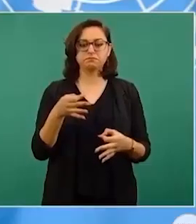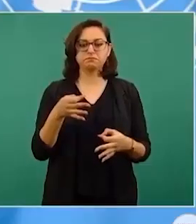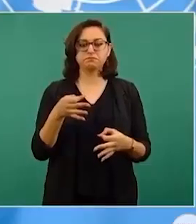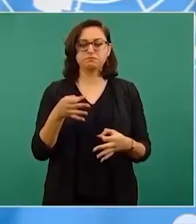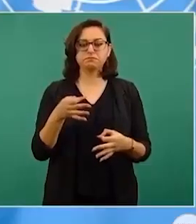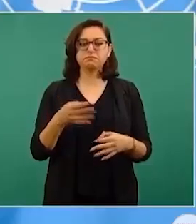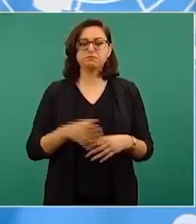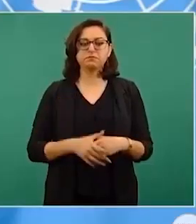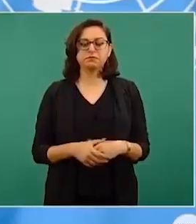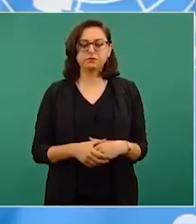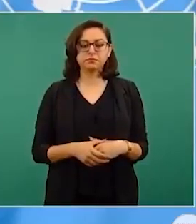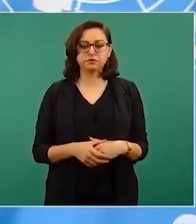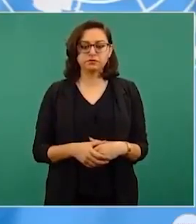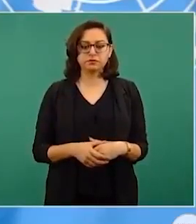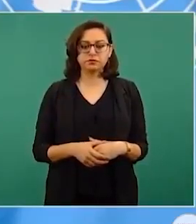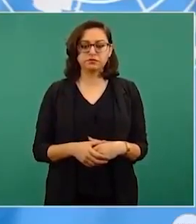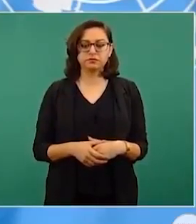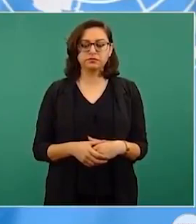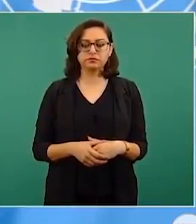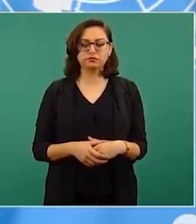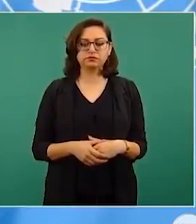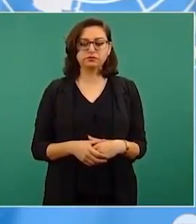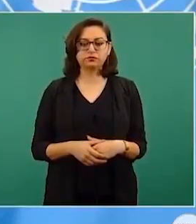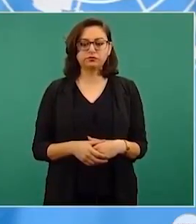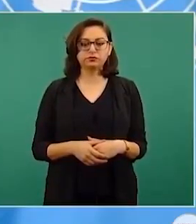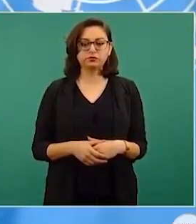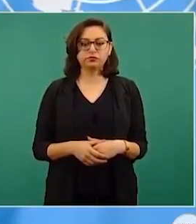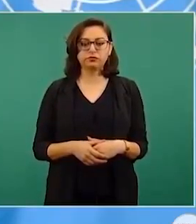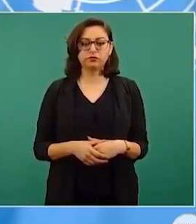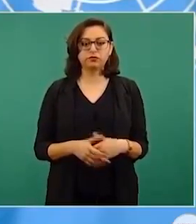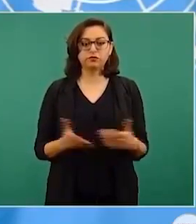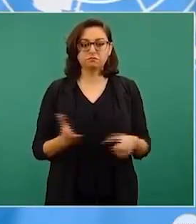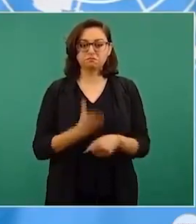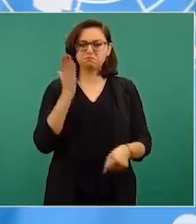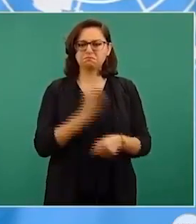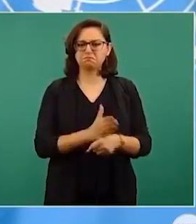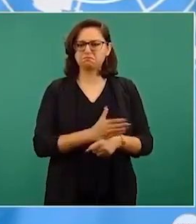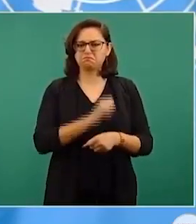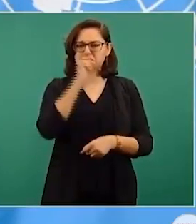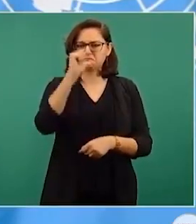no habrá impunidad.